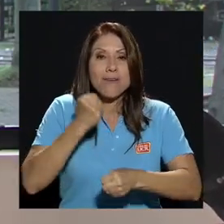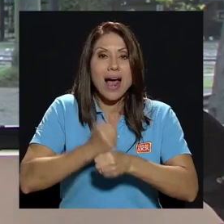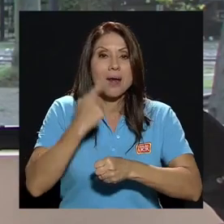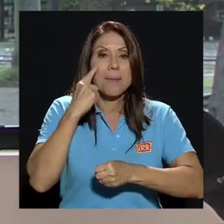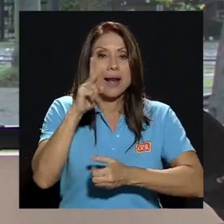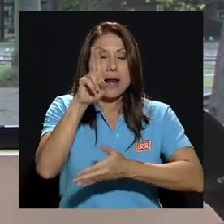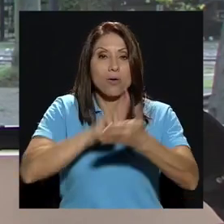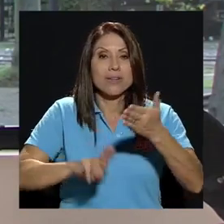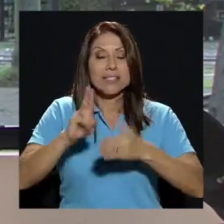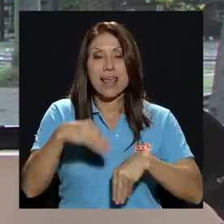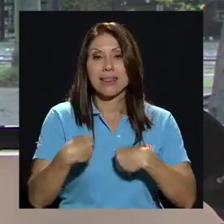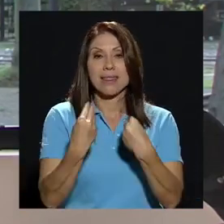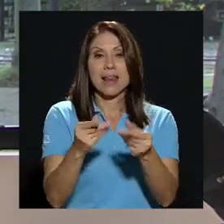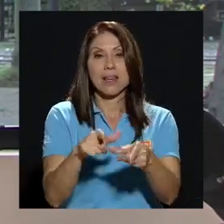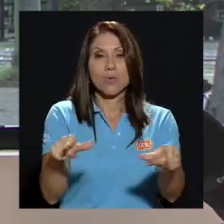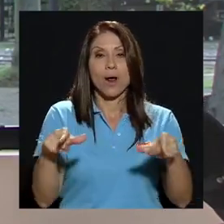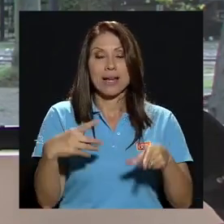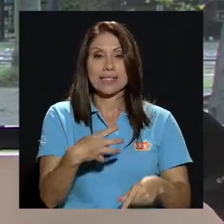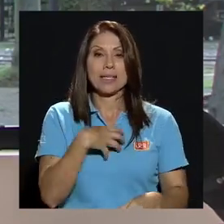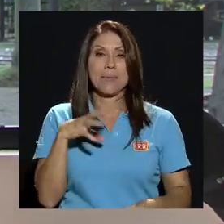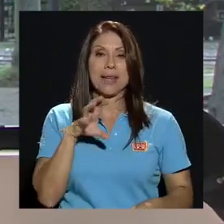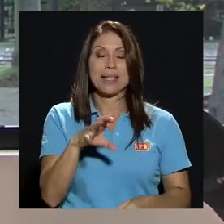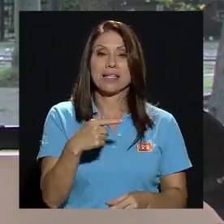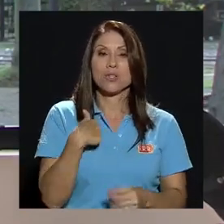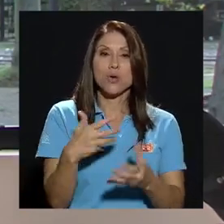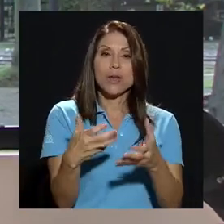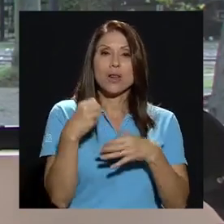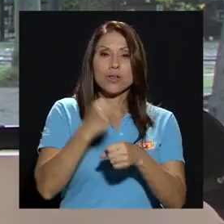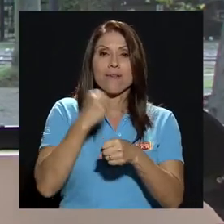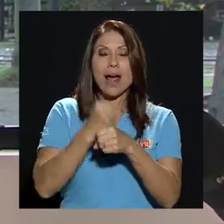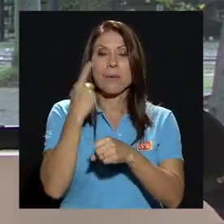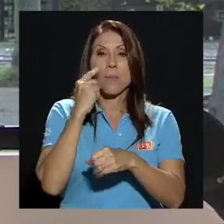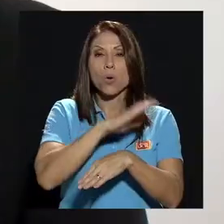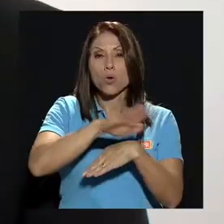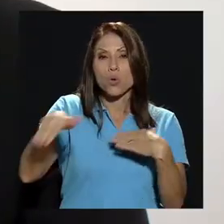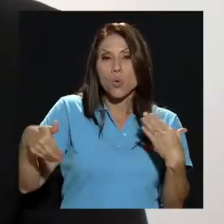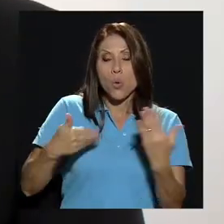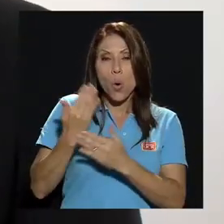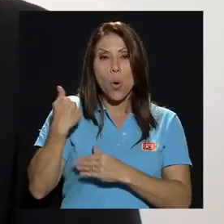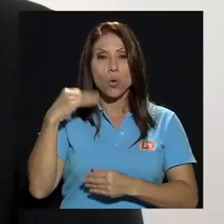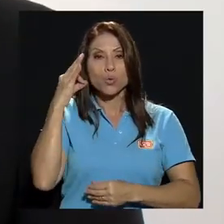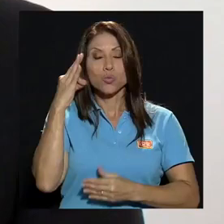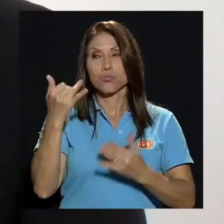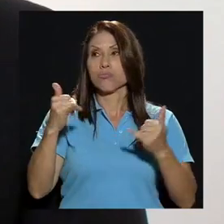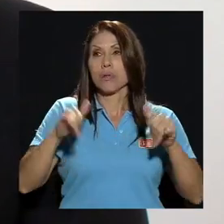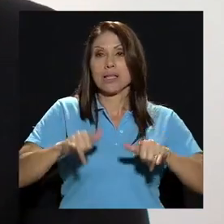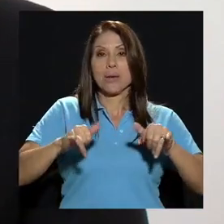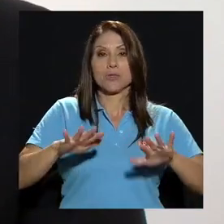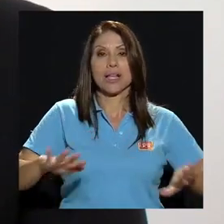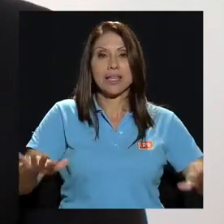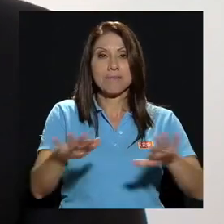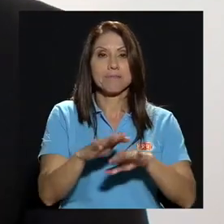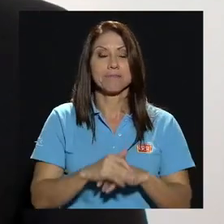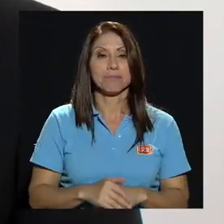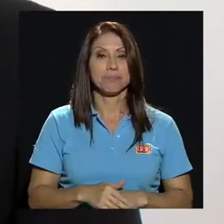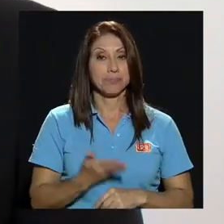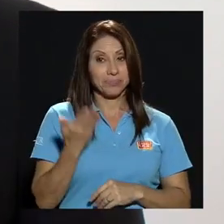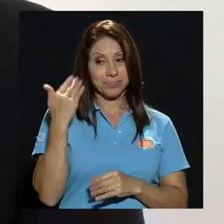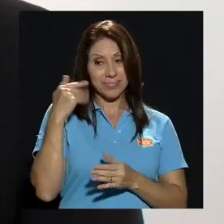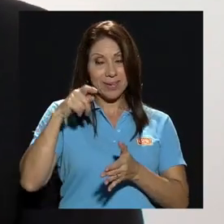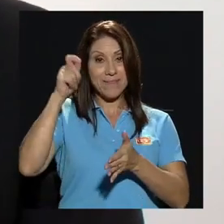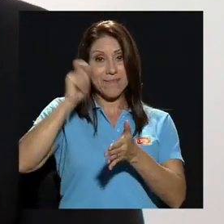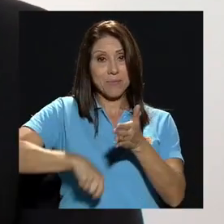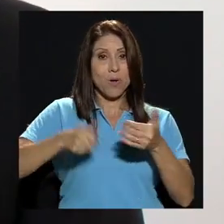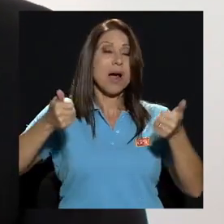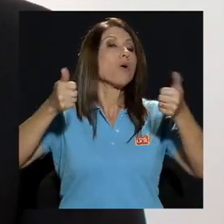el lugar que se merece lo que yo quiero es trabajar por todos y todas los que estamos aquí recientemente se firmó el acuerdo del fondo especial para